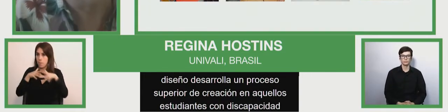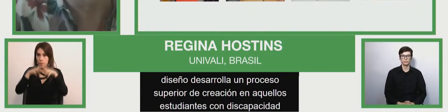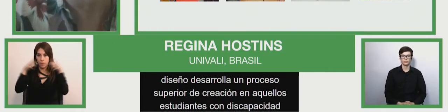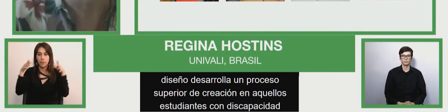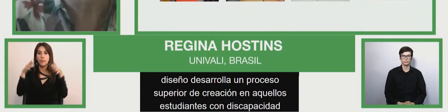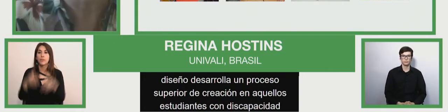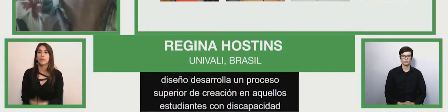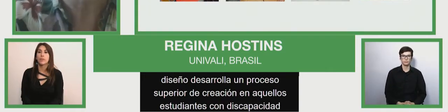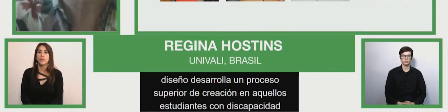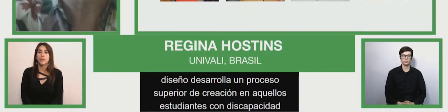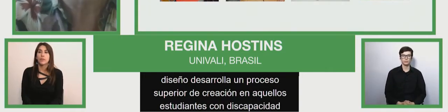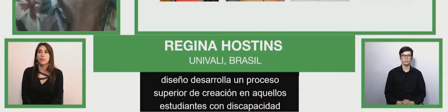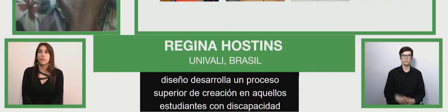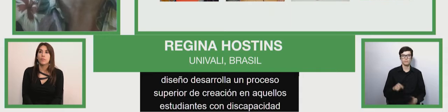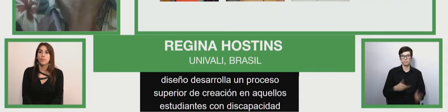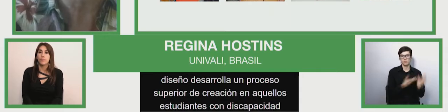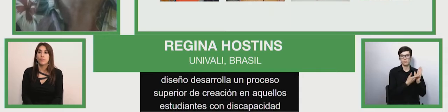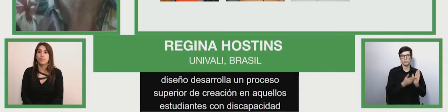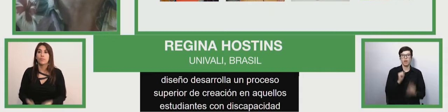Adriana.